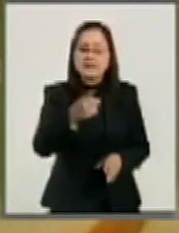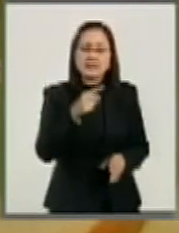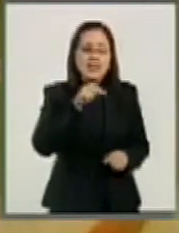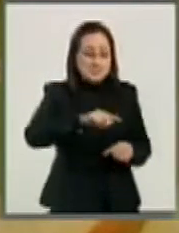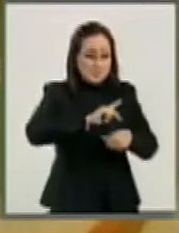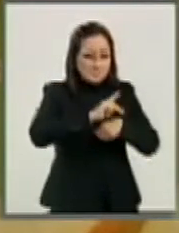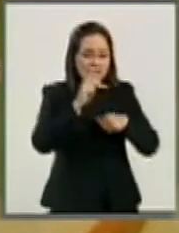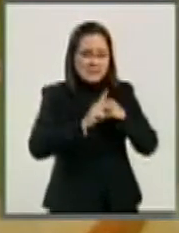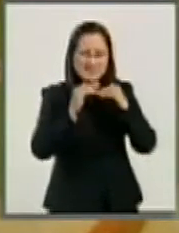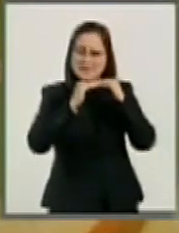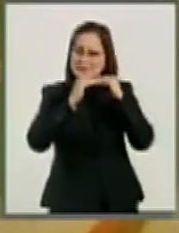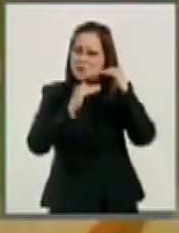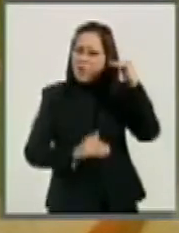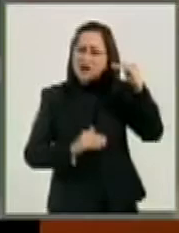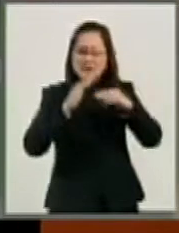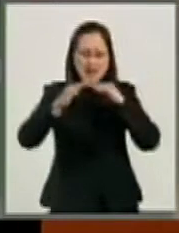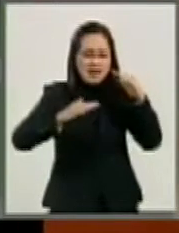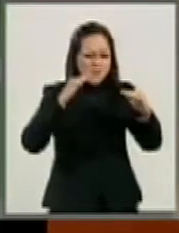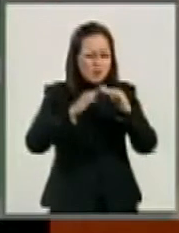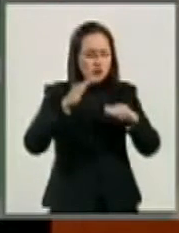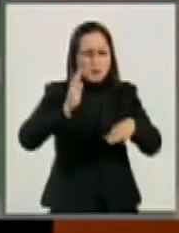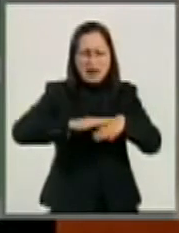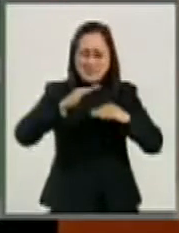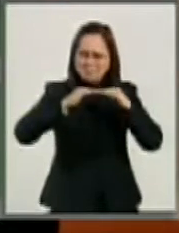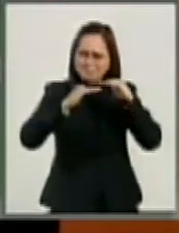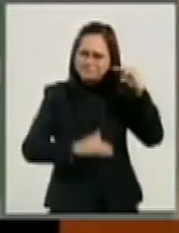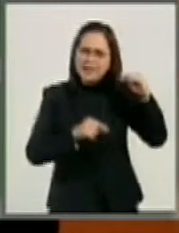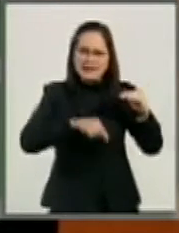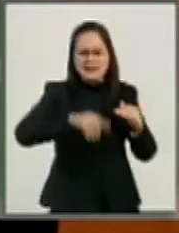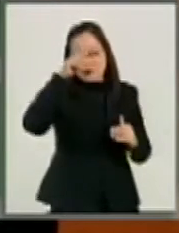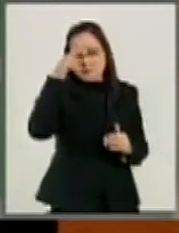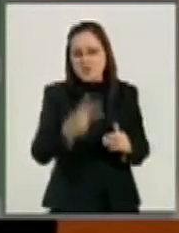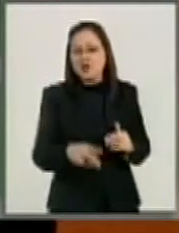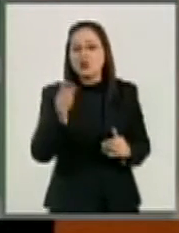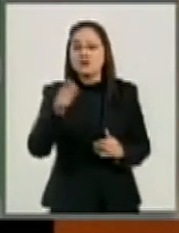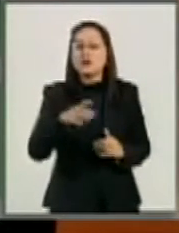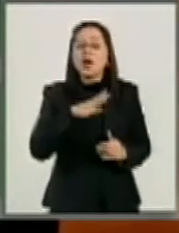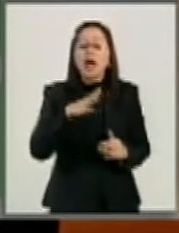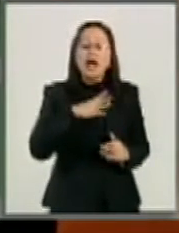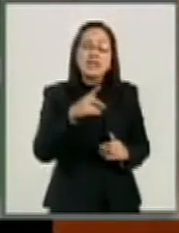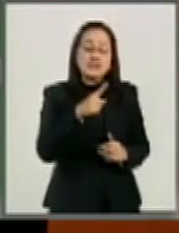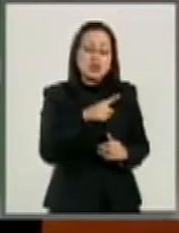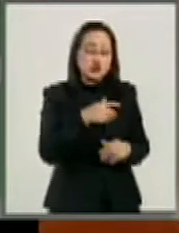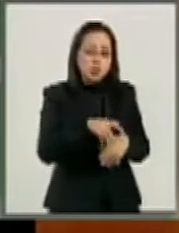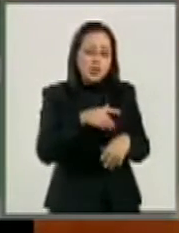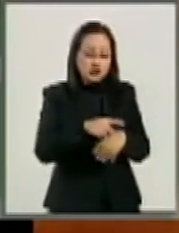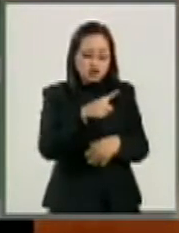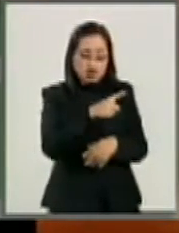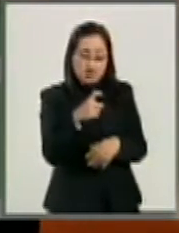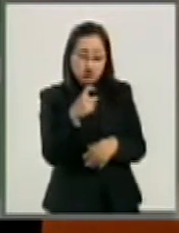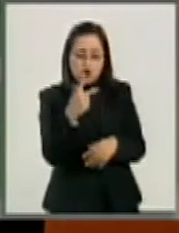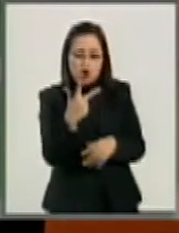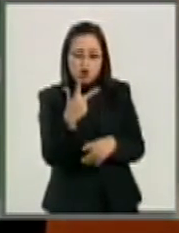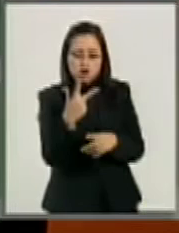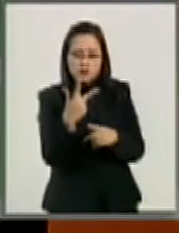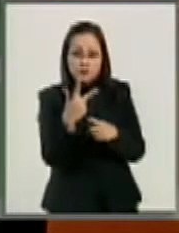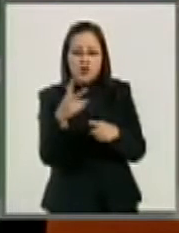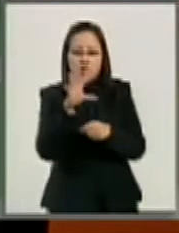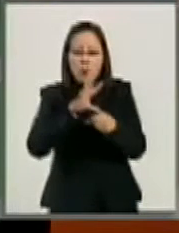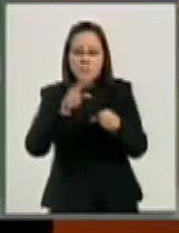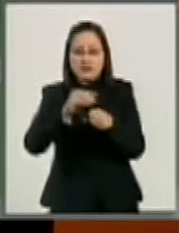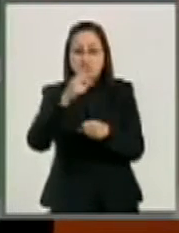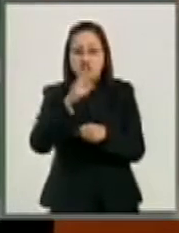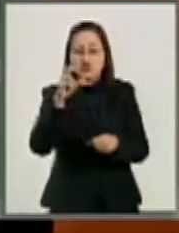ocupando el lugar 108 de 133 países en niveles similares a naciones